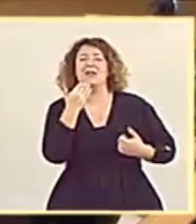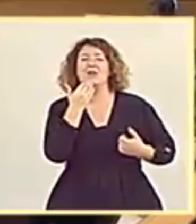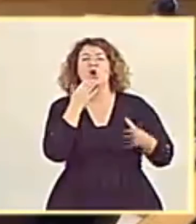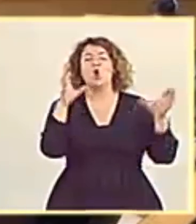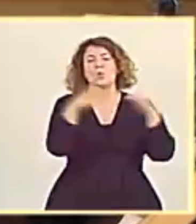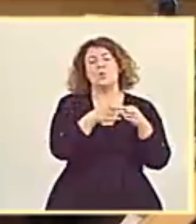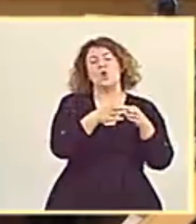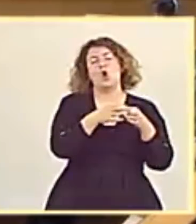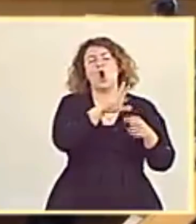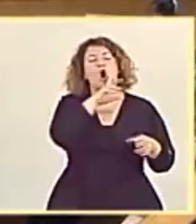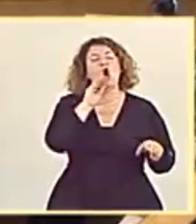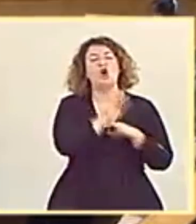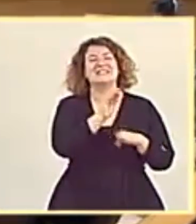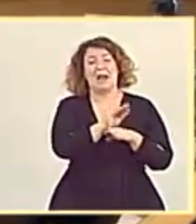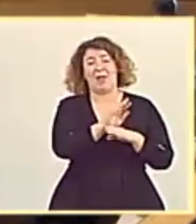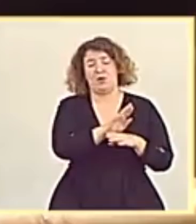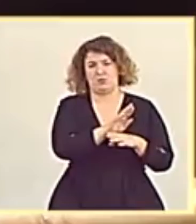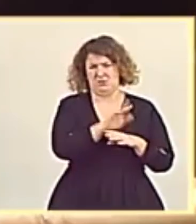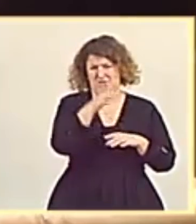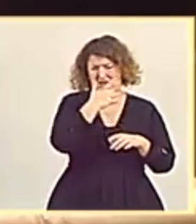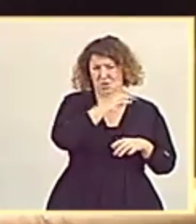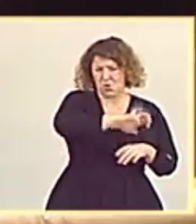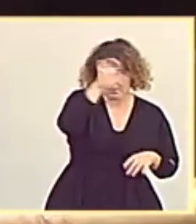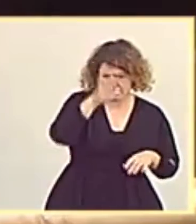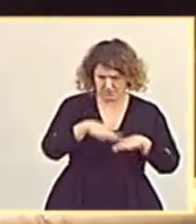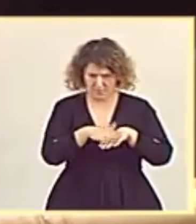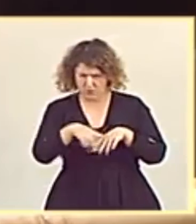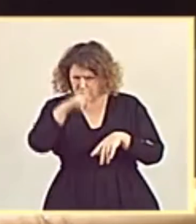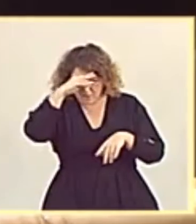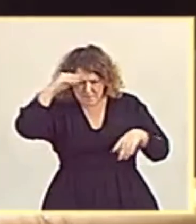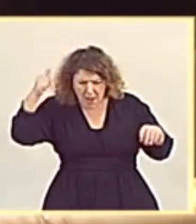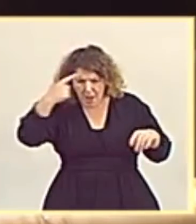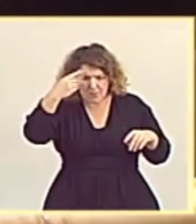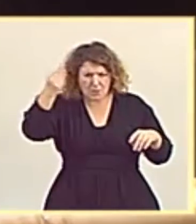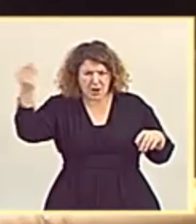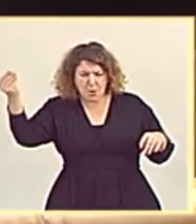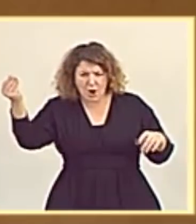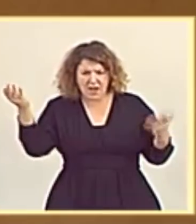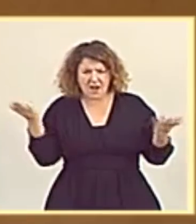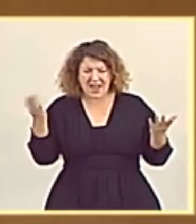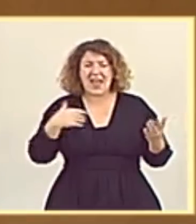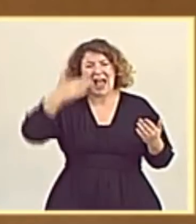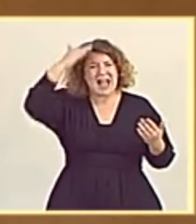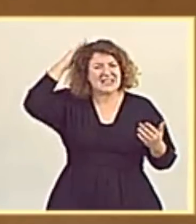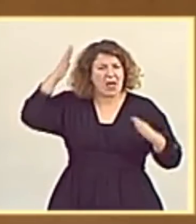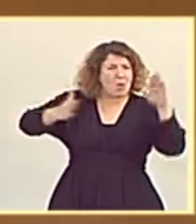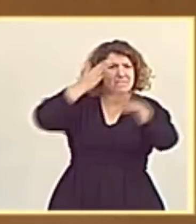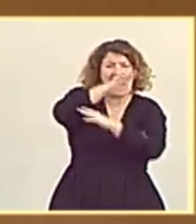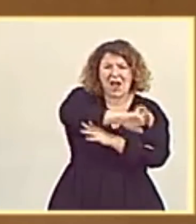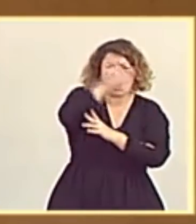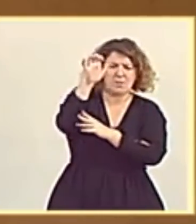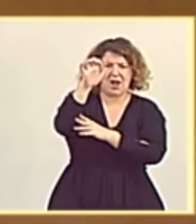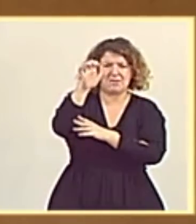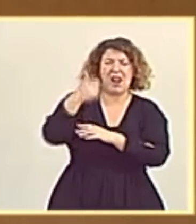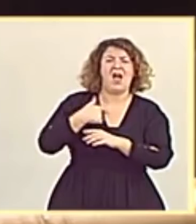Partido Conservador juega en Europa. Pero usted que no se acuerda, señor Maroto, ha perdido la memoria, que el señor Casado fue a Europa a